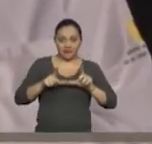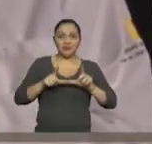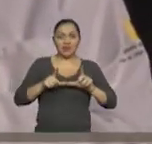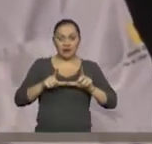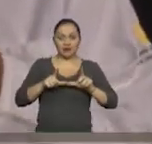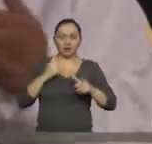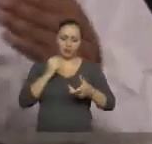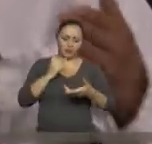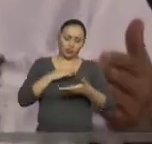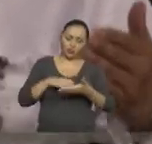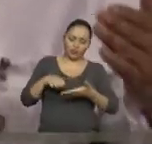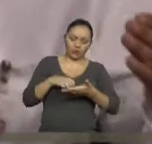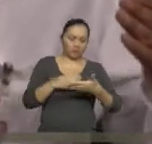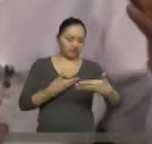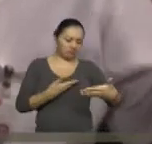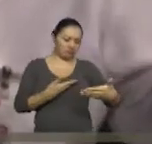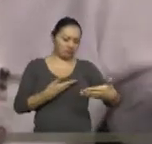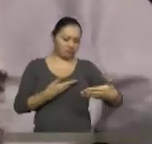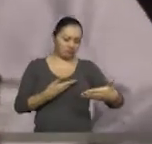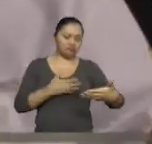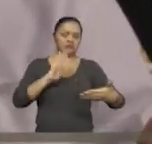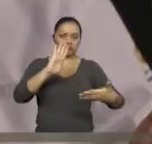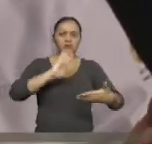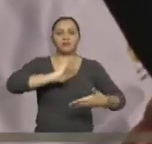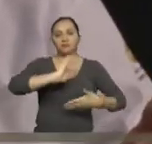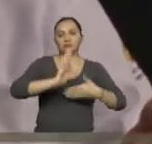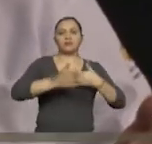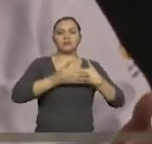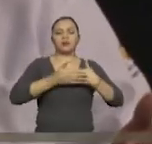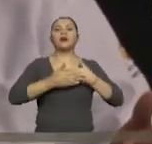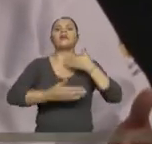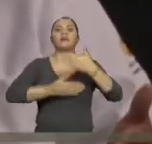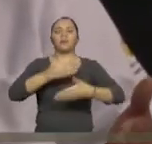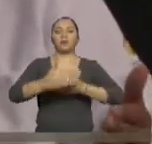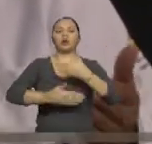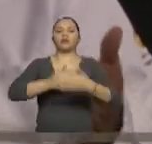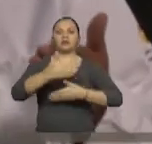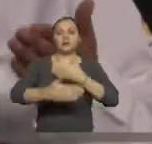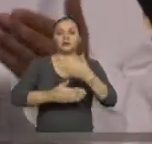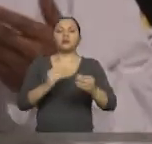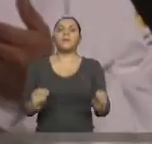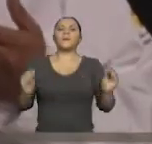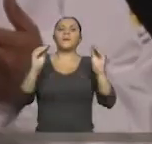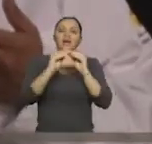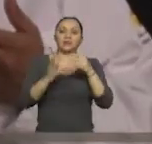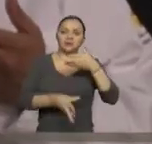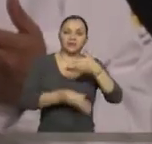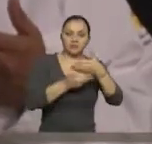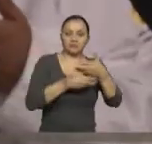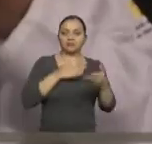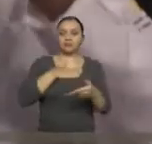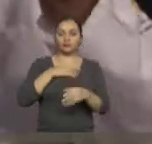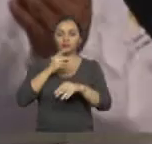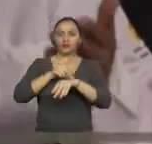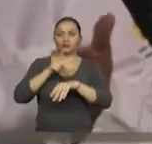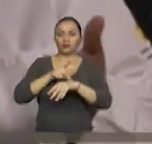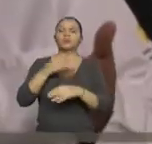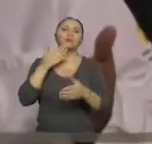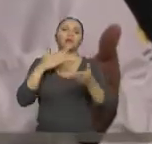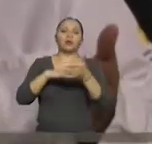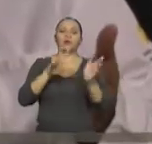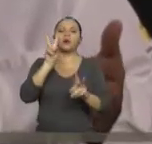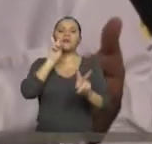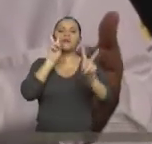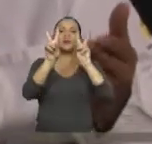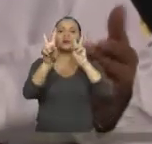en duda cuando en verdad uno se entra a un proceso de valoración. Entonces, si veo un problema visual, el típico